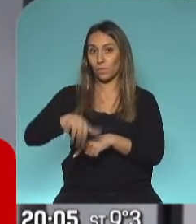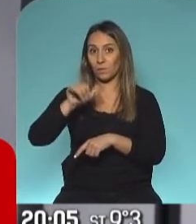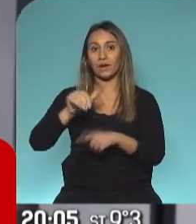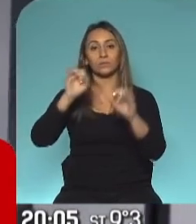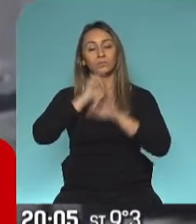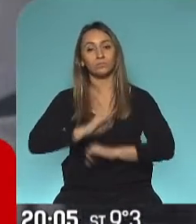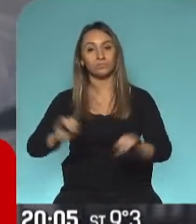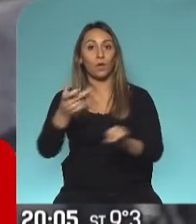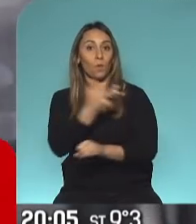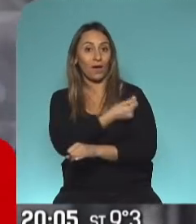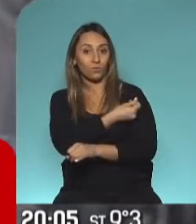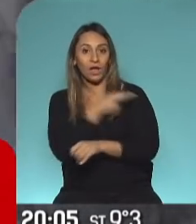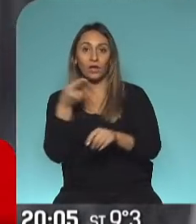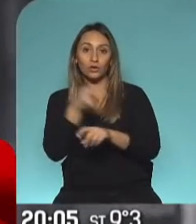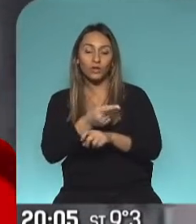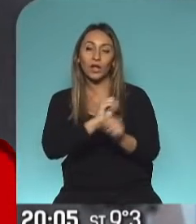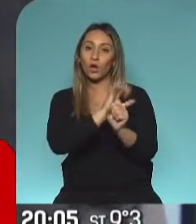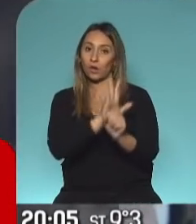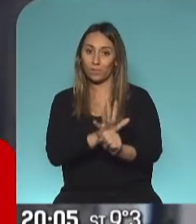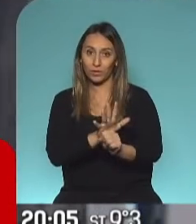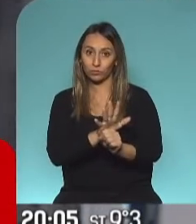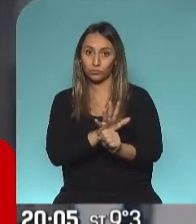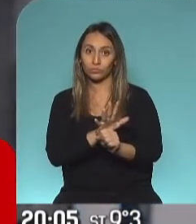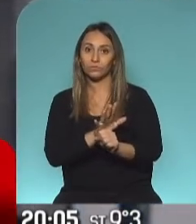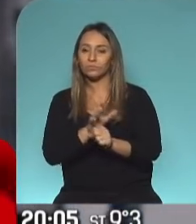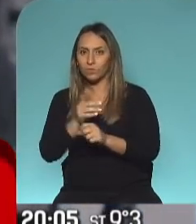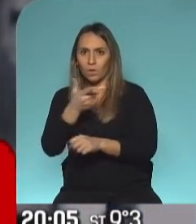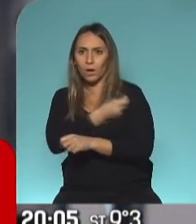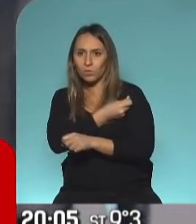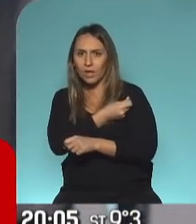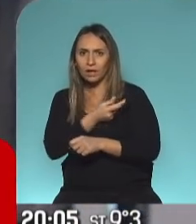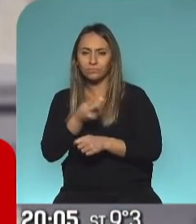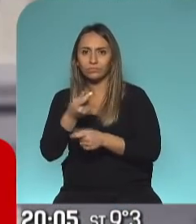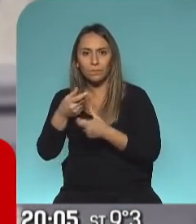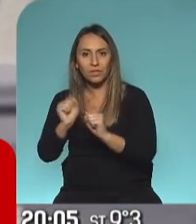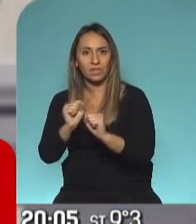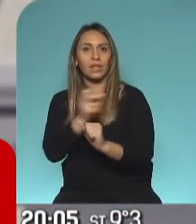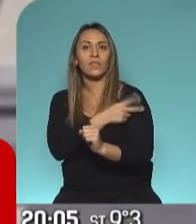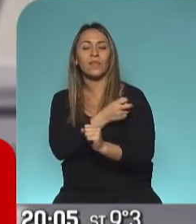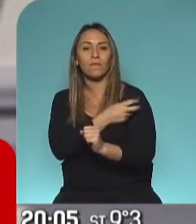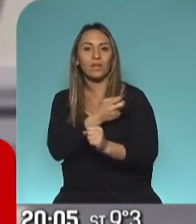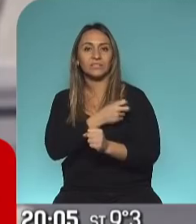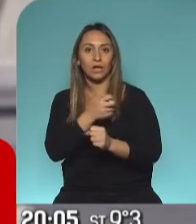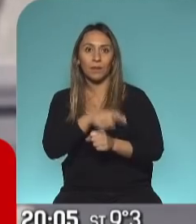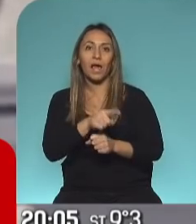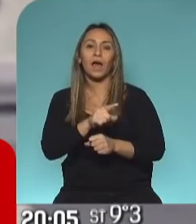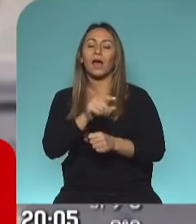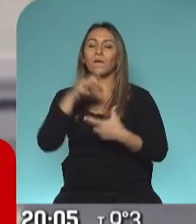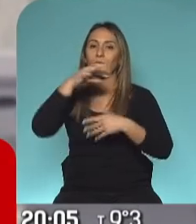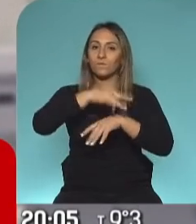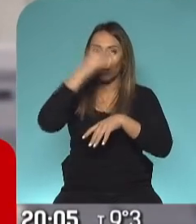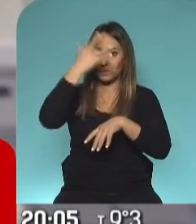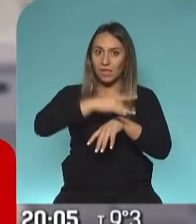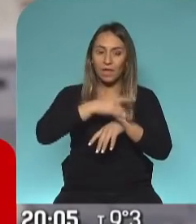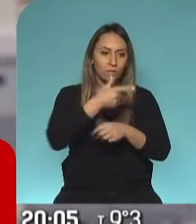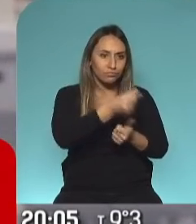vacuna contra el nuevo coronavirus ha producido anticuerpos suficientes para neutralizar la enfermedad en pacientes que han recibido la